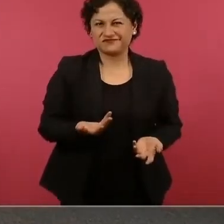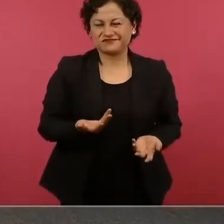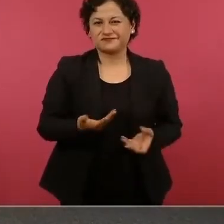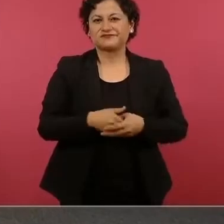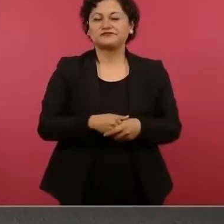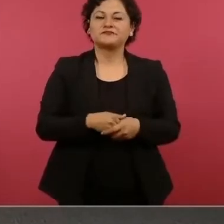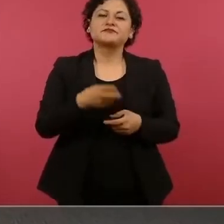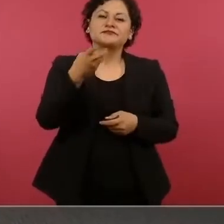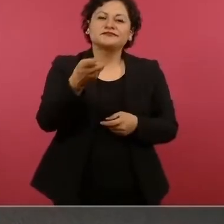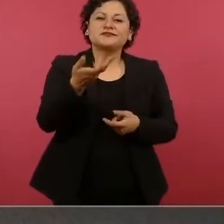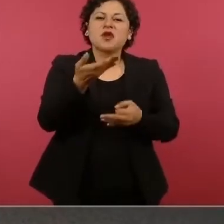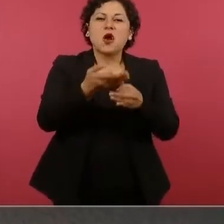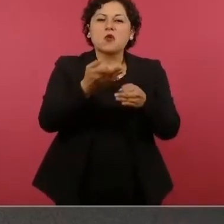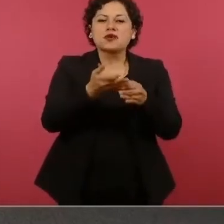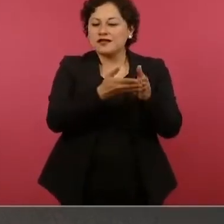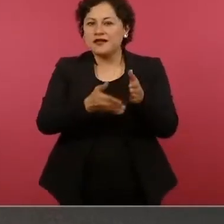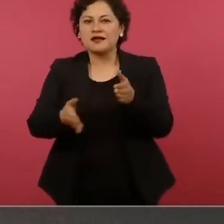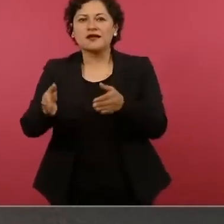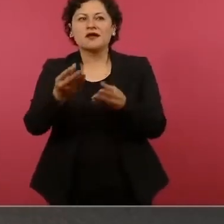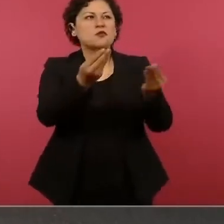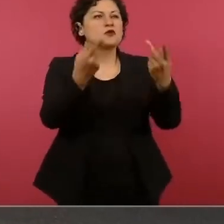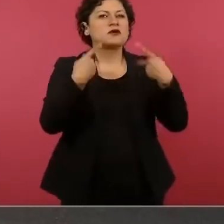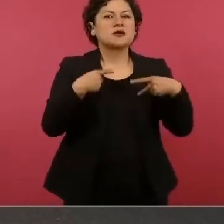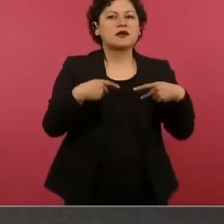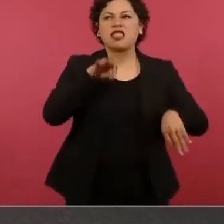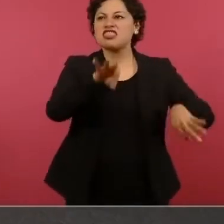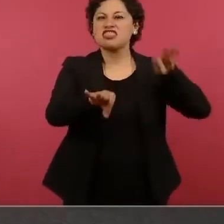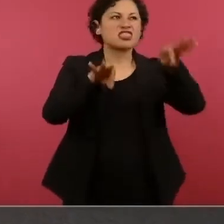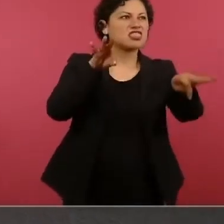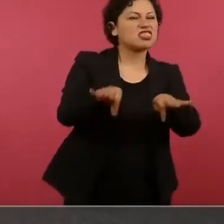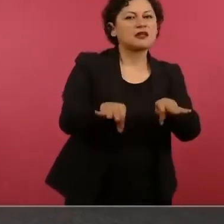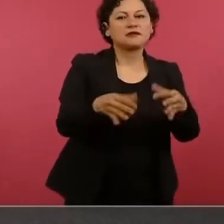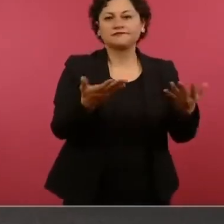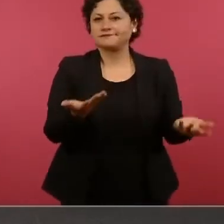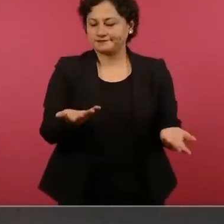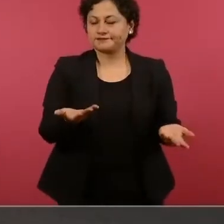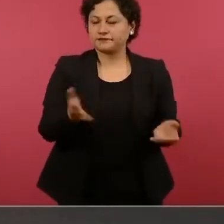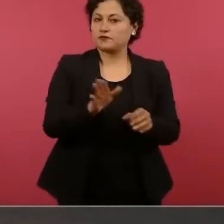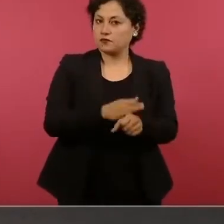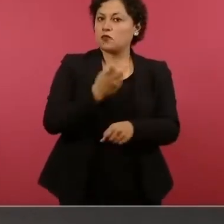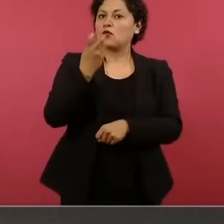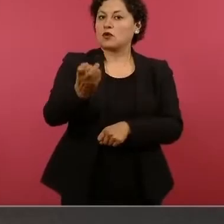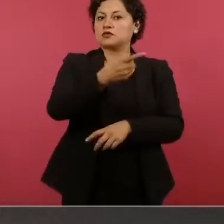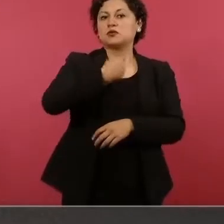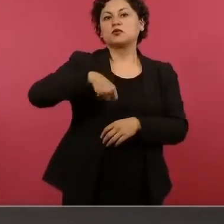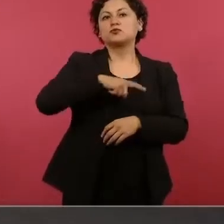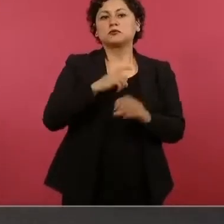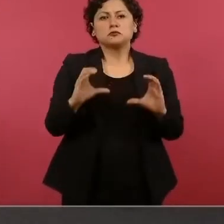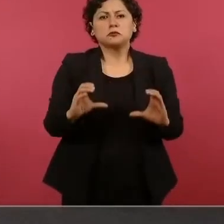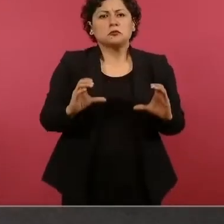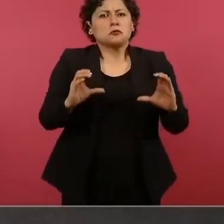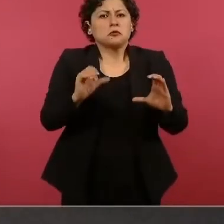Entonces, tenemos que actuar con mucha prudencia,